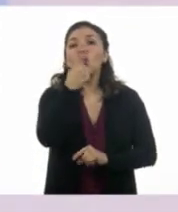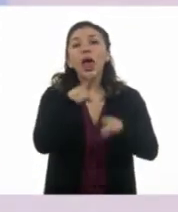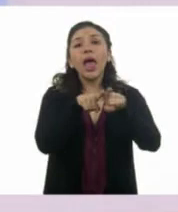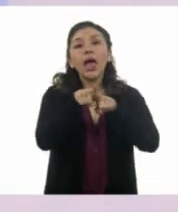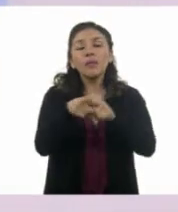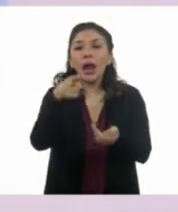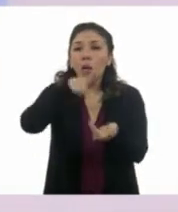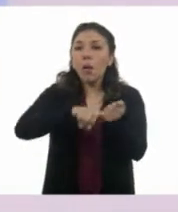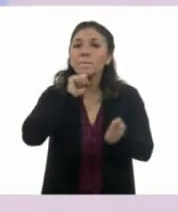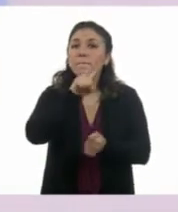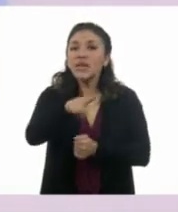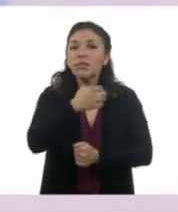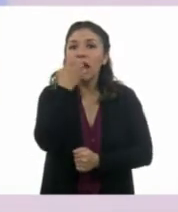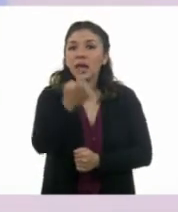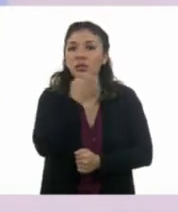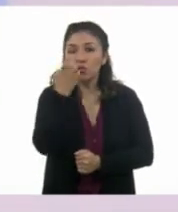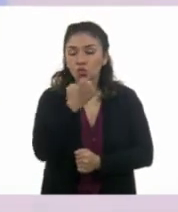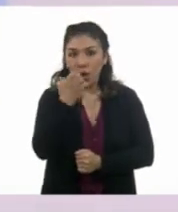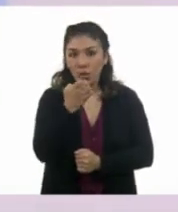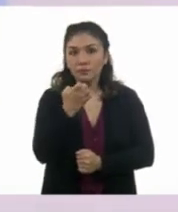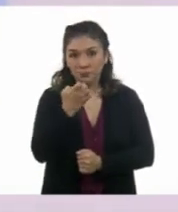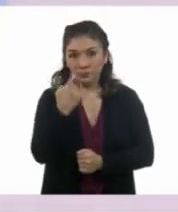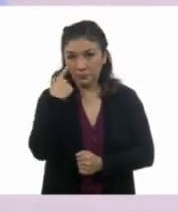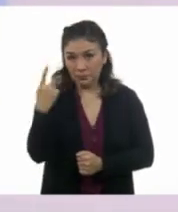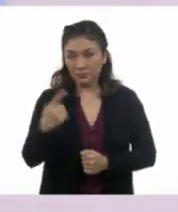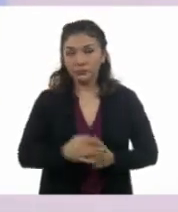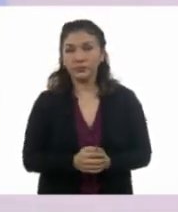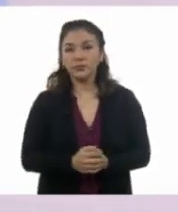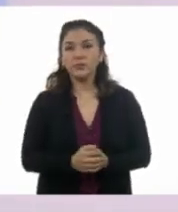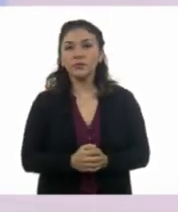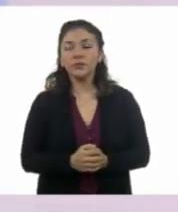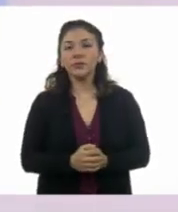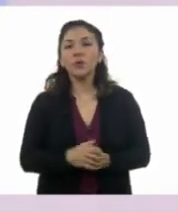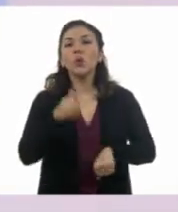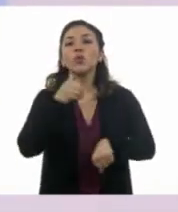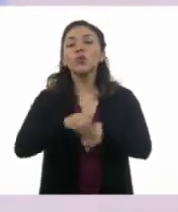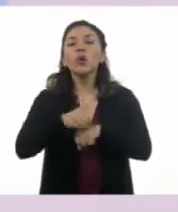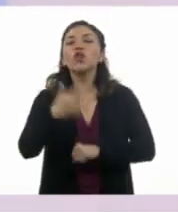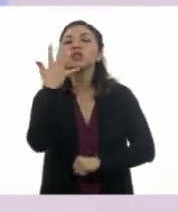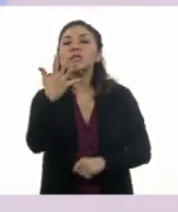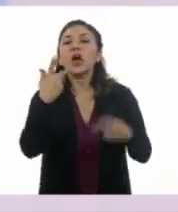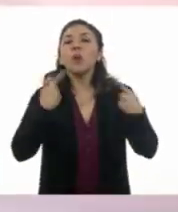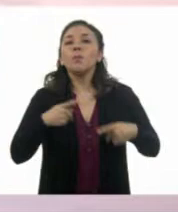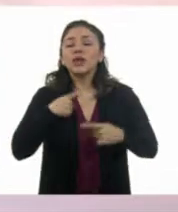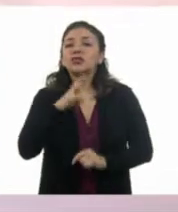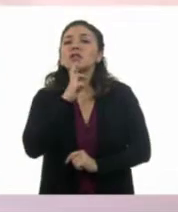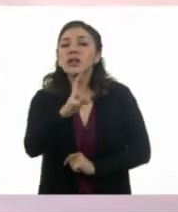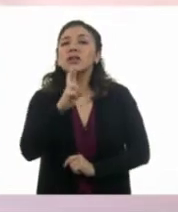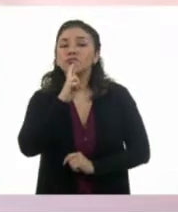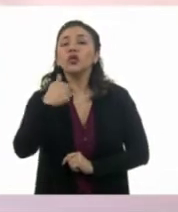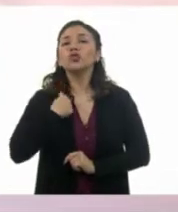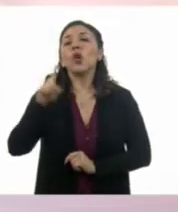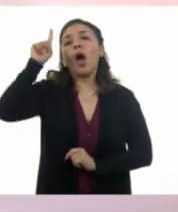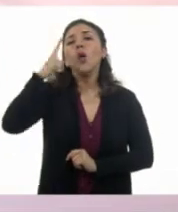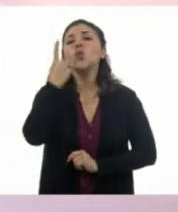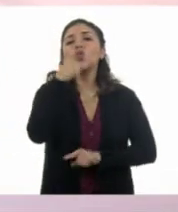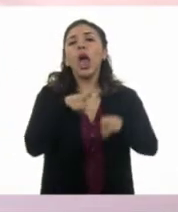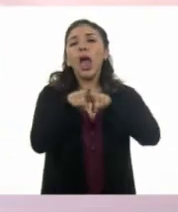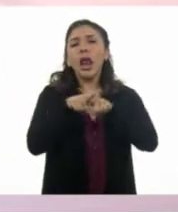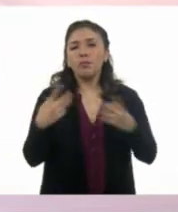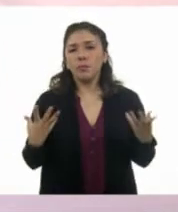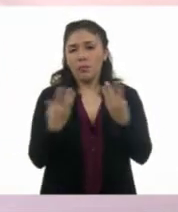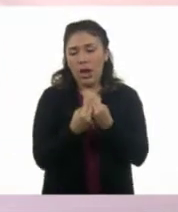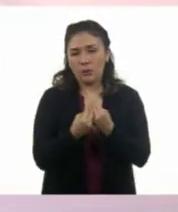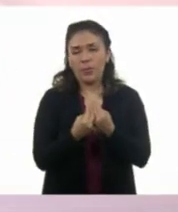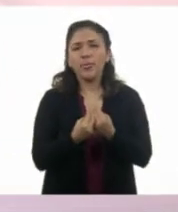un hermano. Un hermano, ¿verdad? Hay más niños que tienen un hermano en la escuela. Sí, porque el cinco fue la cantidad que contestaron que tenían un hermano. ¿Y cuál es